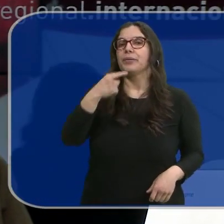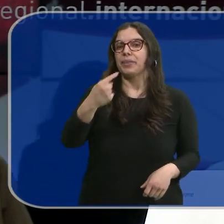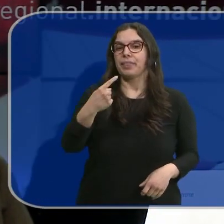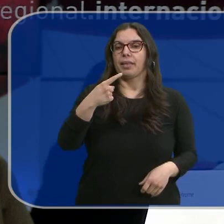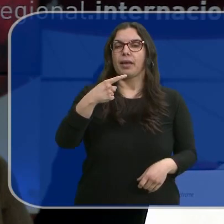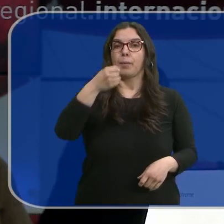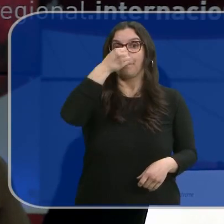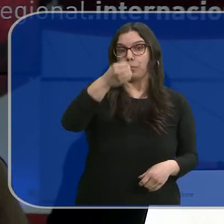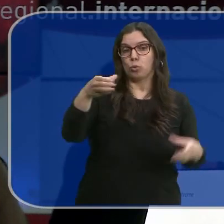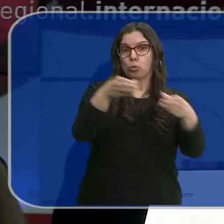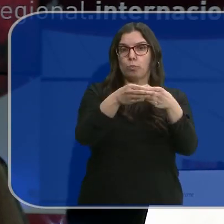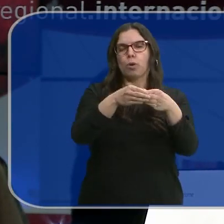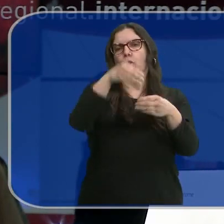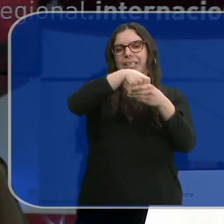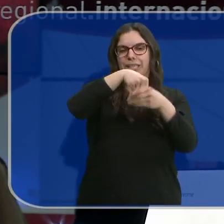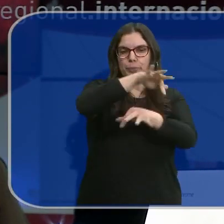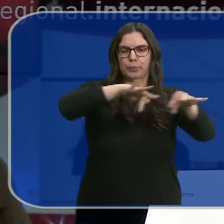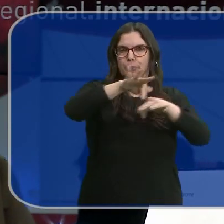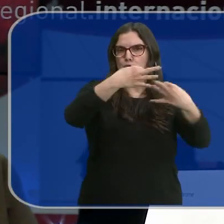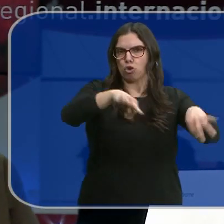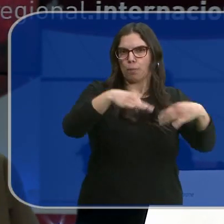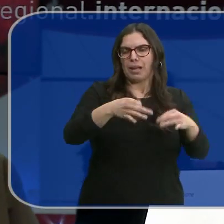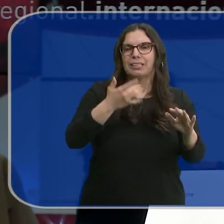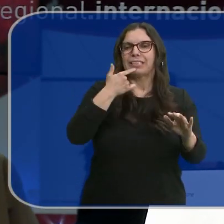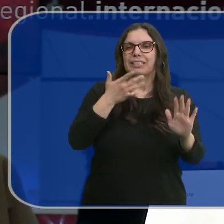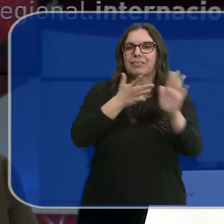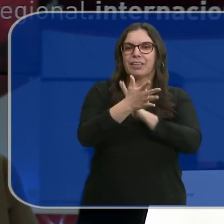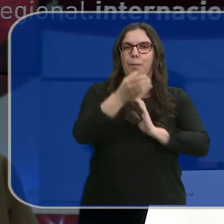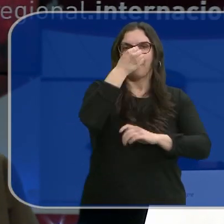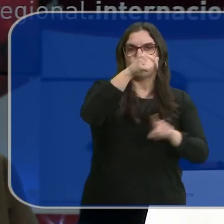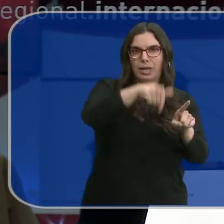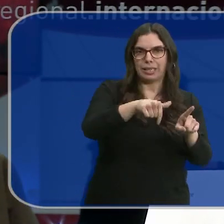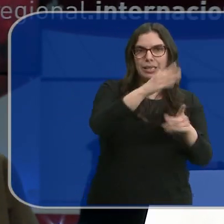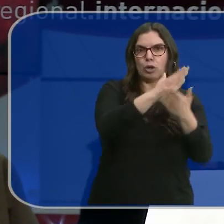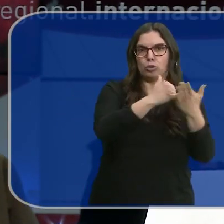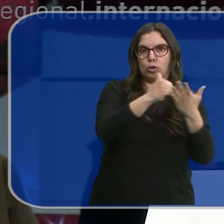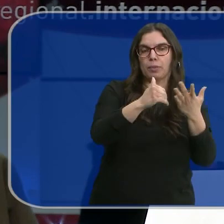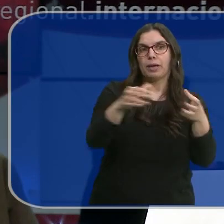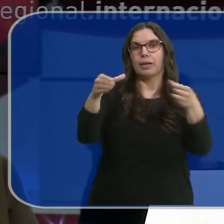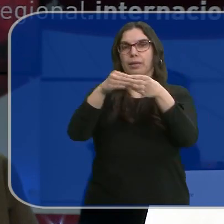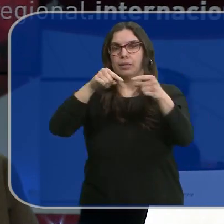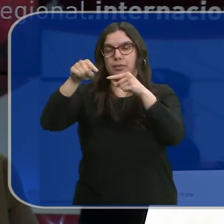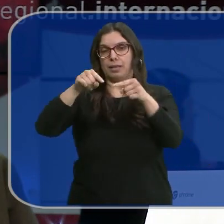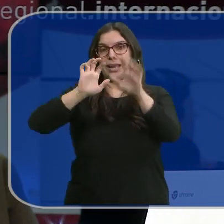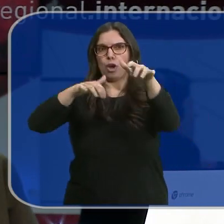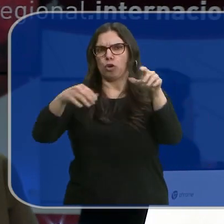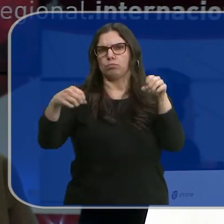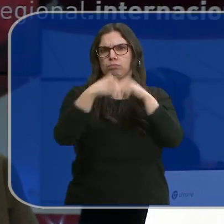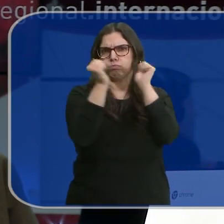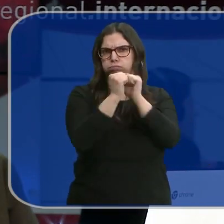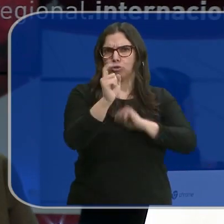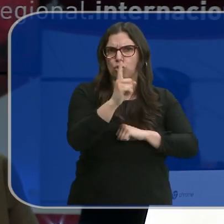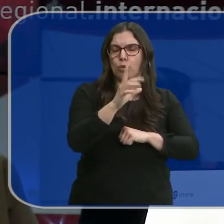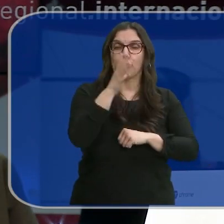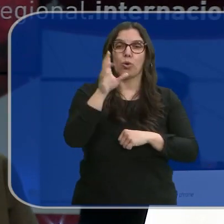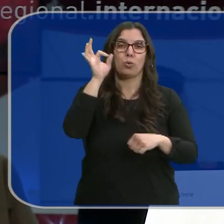movimientos internos del Grupo Socialista. Niega que exista un choque entre el PSOE autonómico y la ejecutiva leonesa de Alfonso Zendón, después de